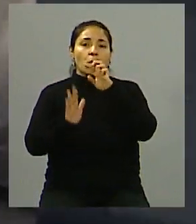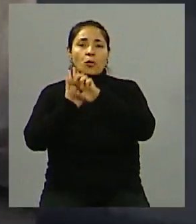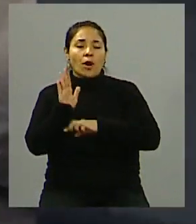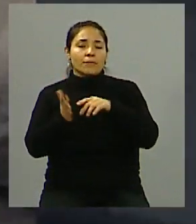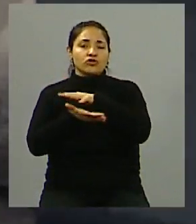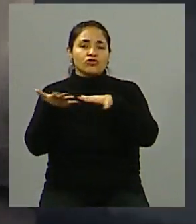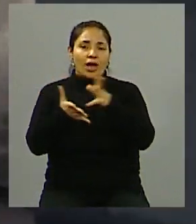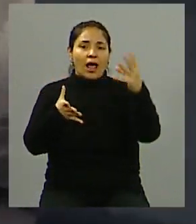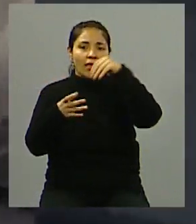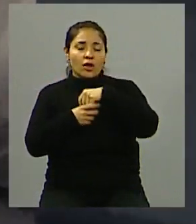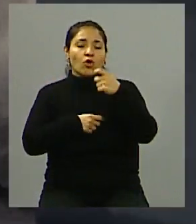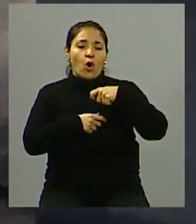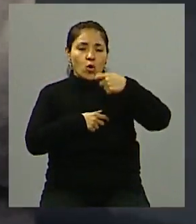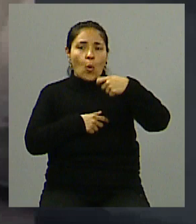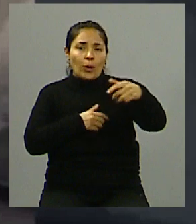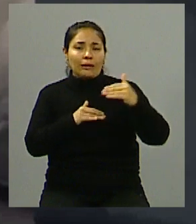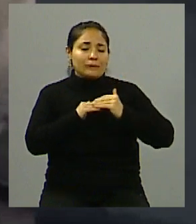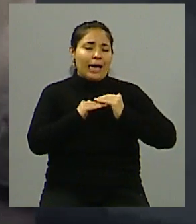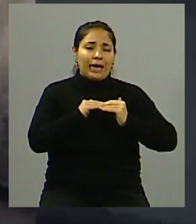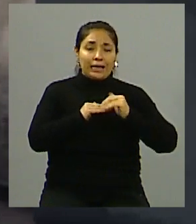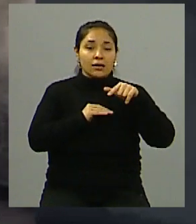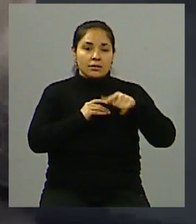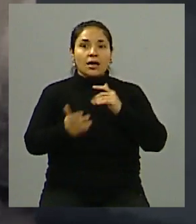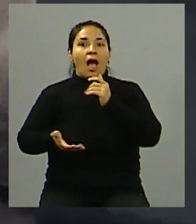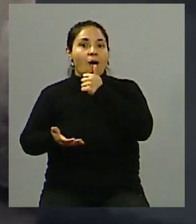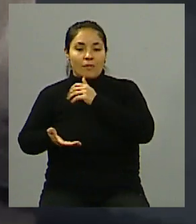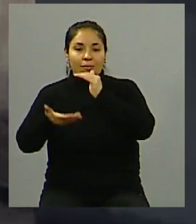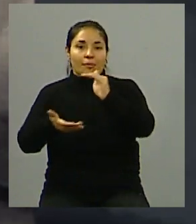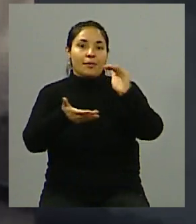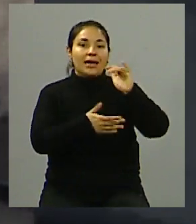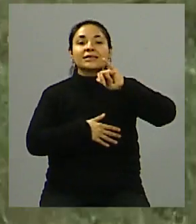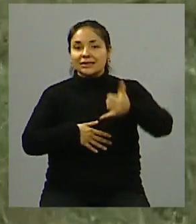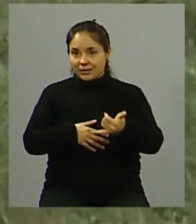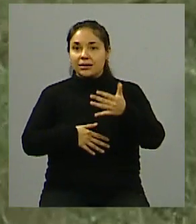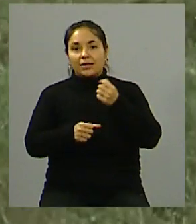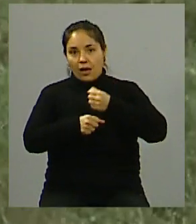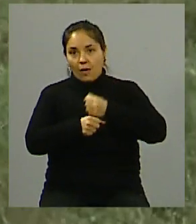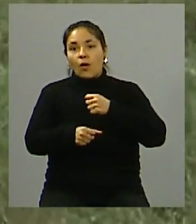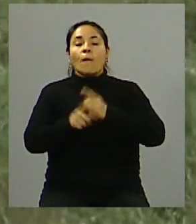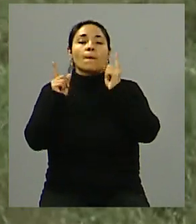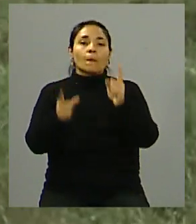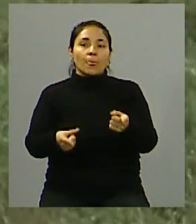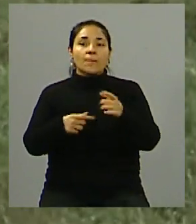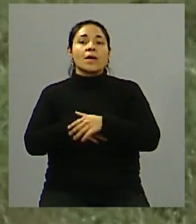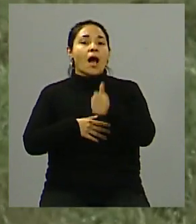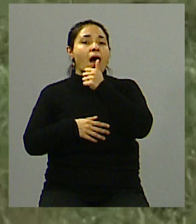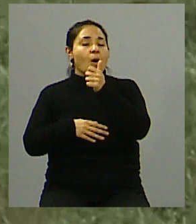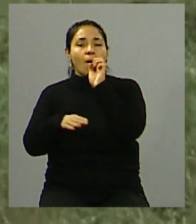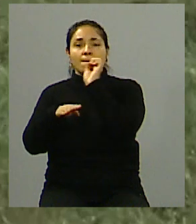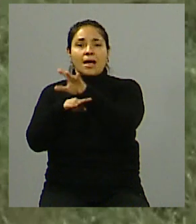las personas con jubilaciones más bajas. Eso es real. Se está haciendo también el envío de agua